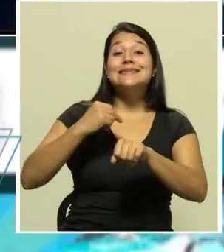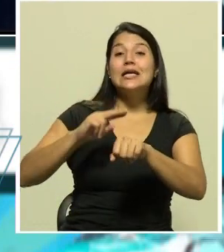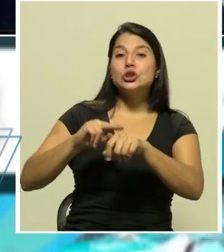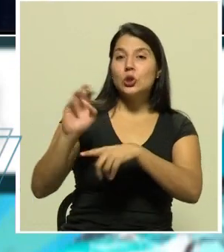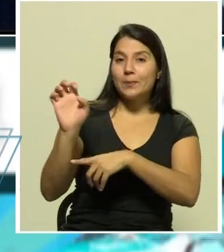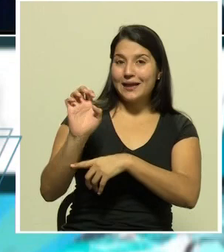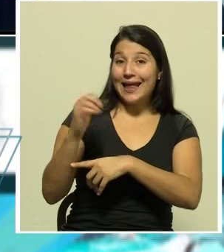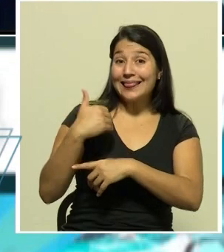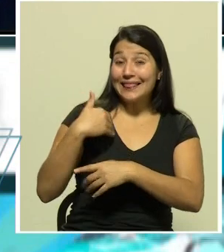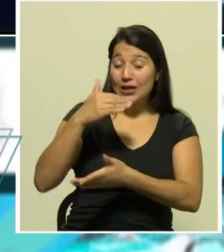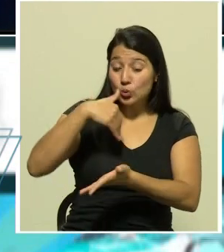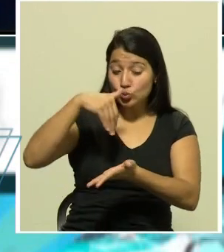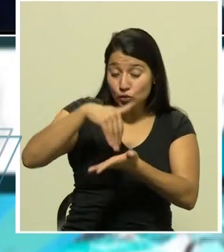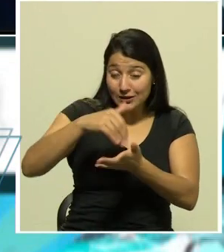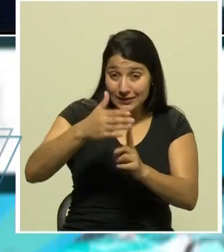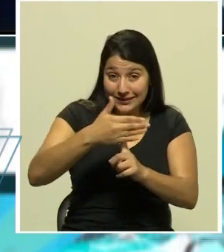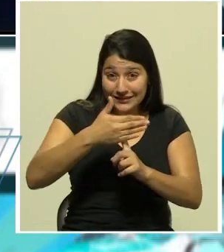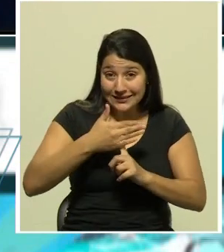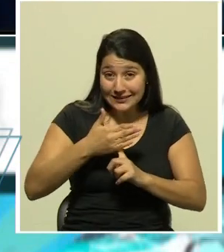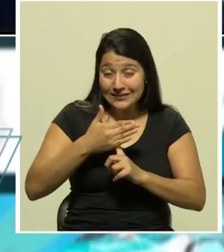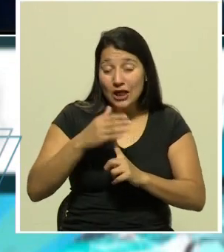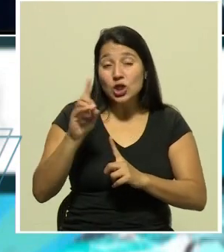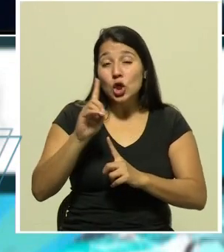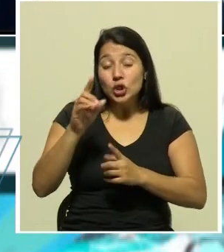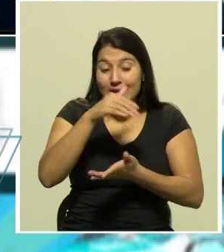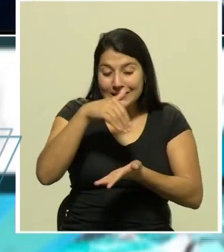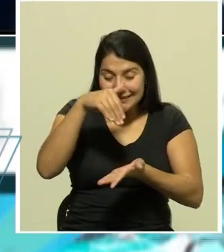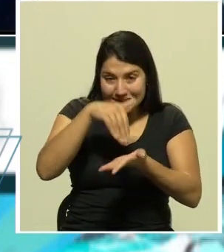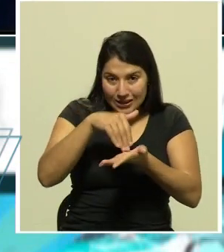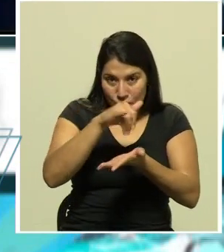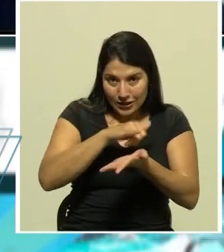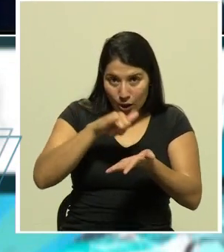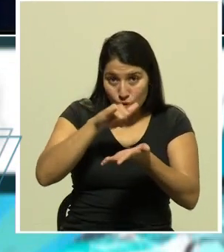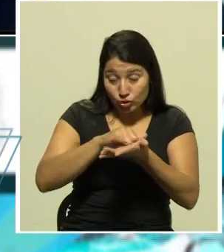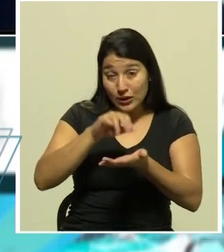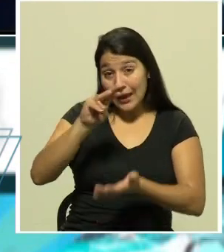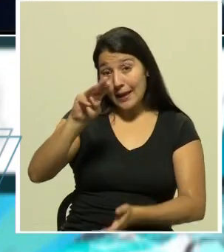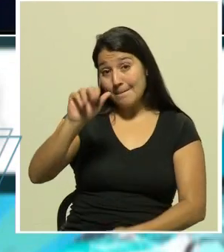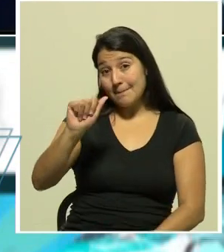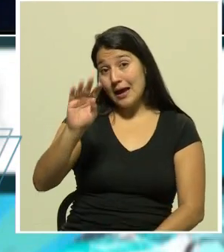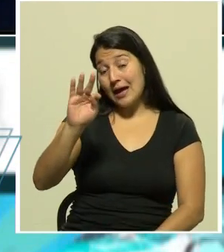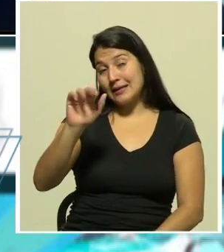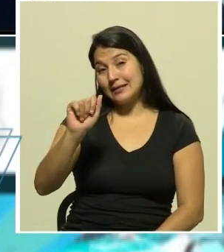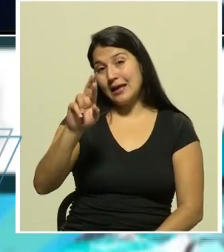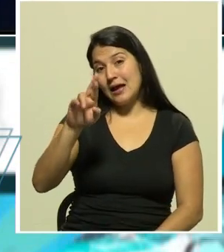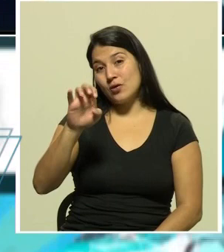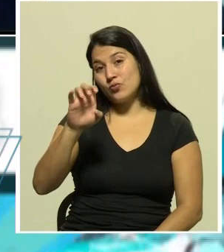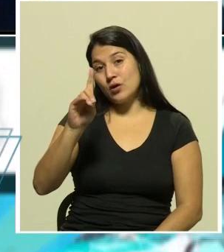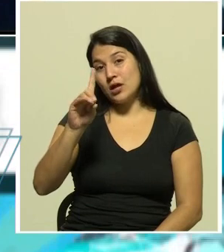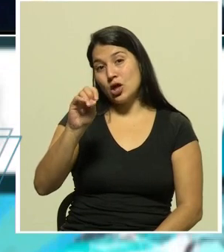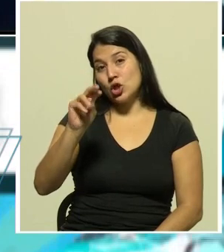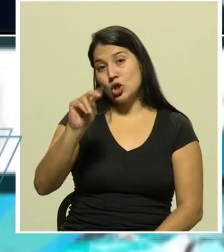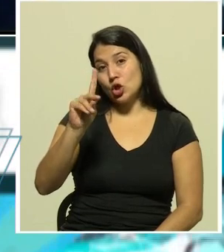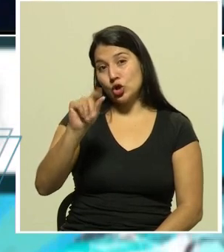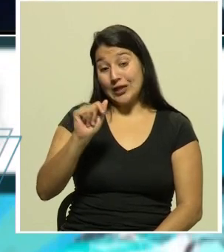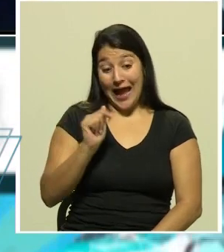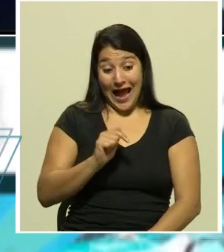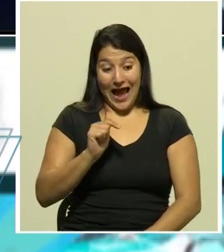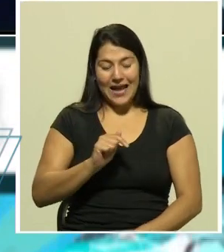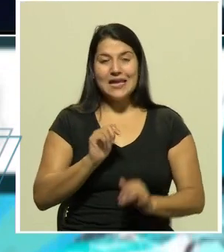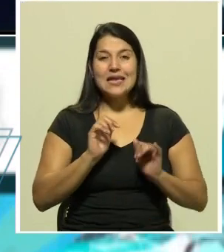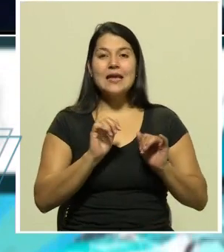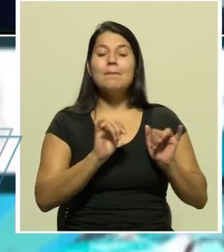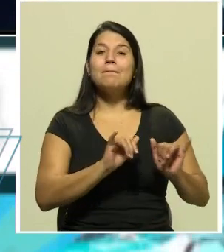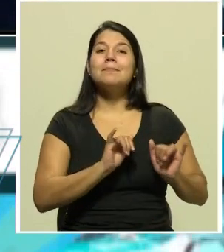en el distrito de Matarredonda de San José en ese era donde estaban los habitantes de la calle que salieron hoy con eso la ocupación de ese centro